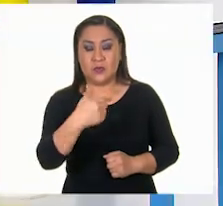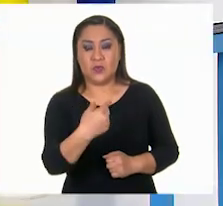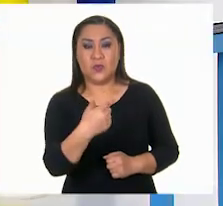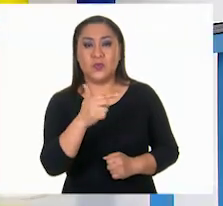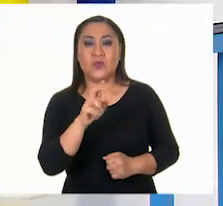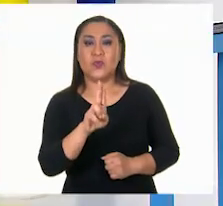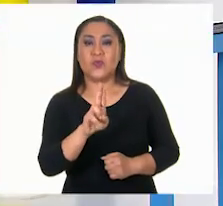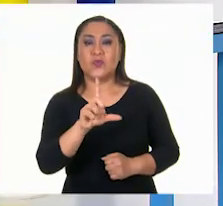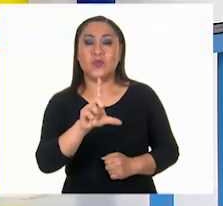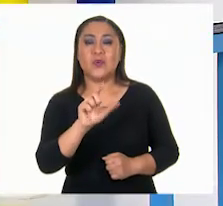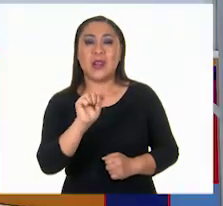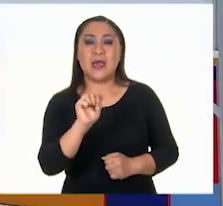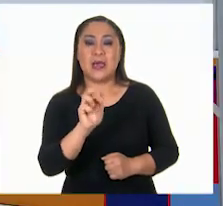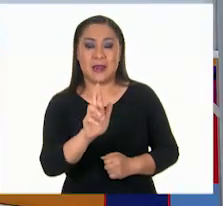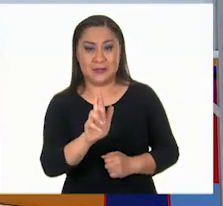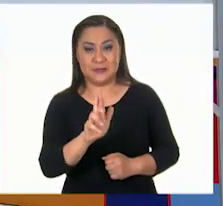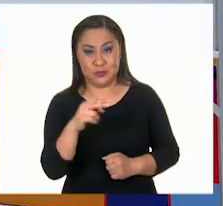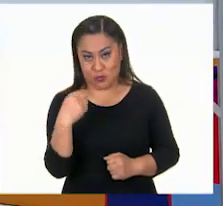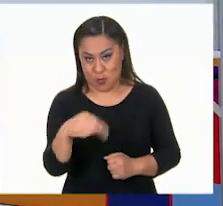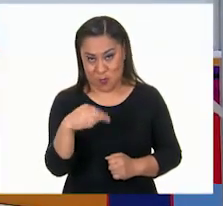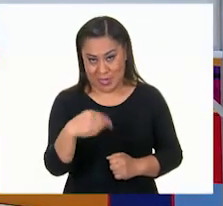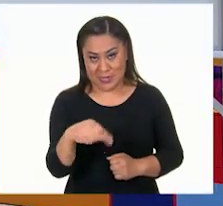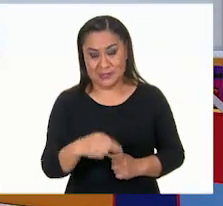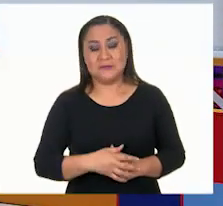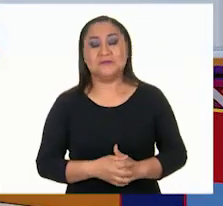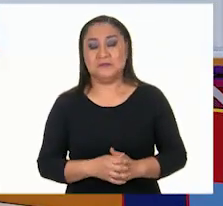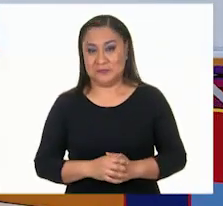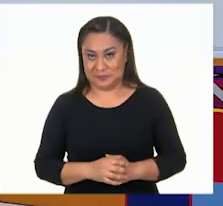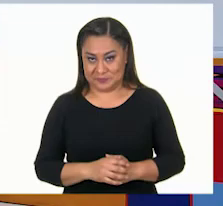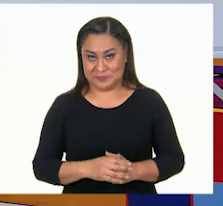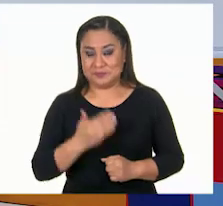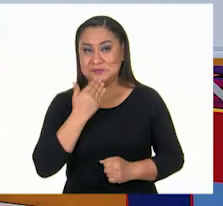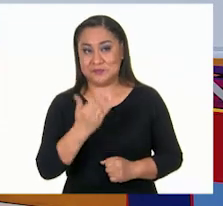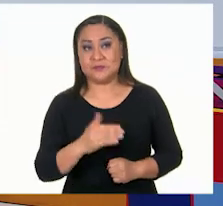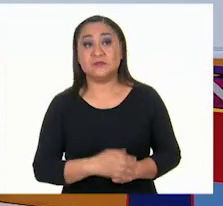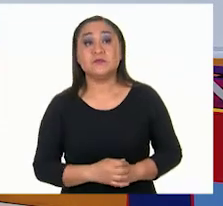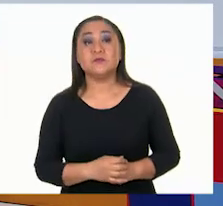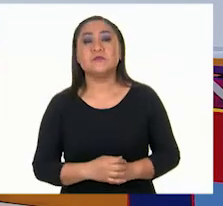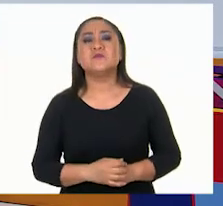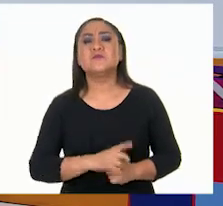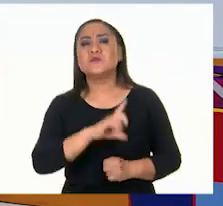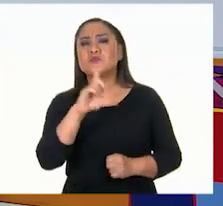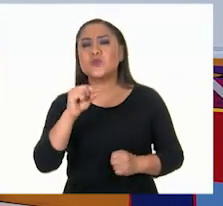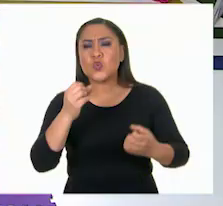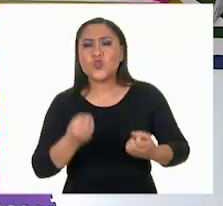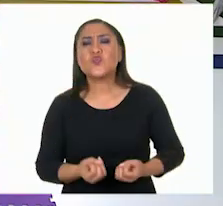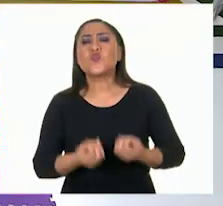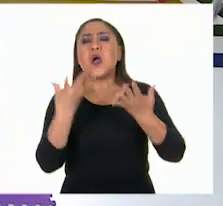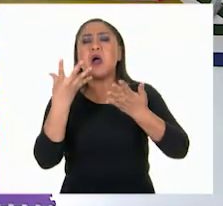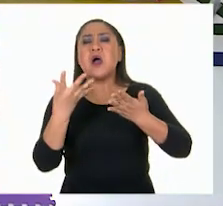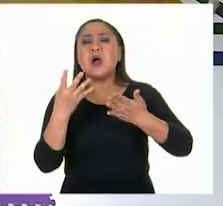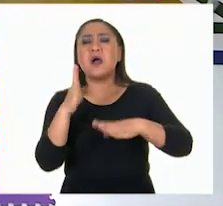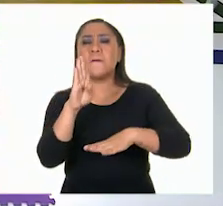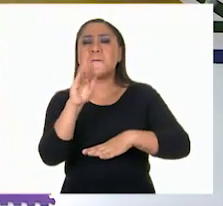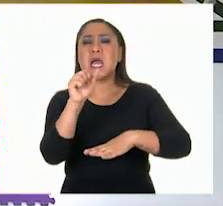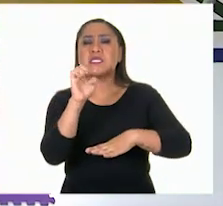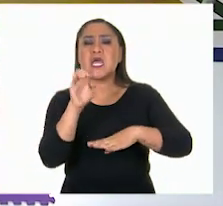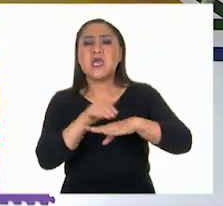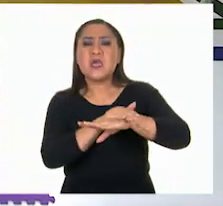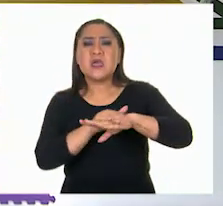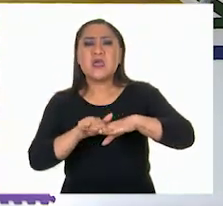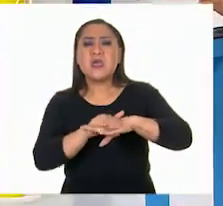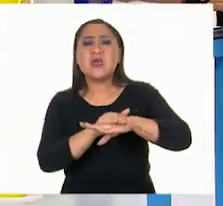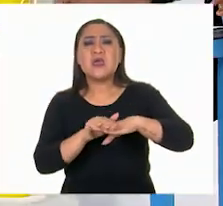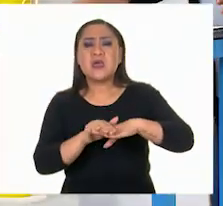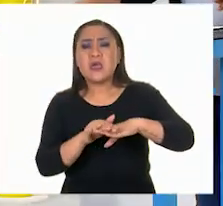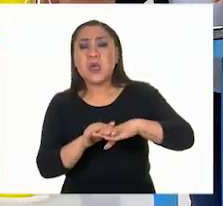Rectáng... Rectángular. ¿Sí? Ajá, pirámide rectangular. Ok. ¿Cuántas bases tiene? Tiene una sola